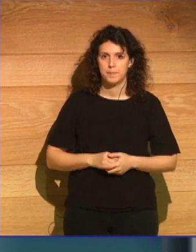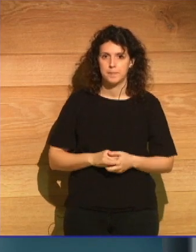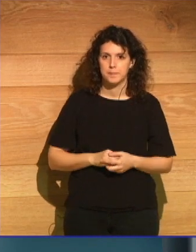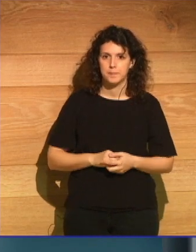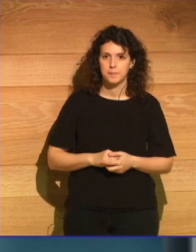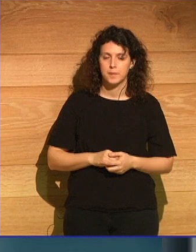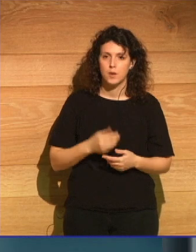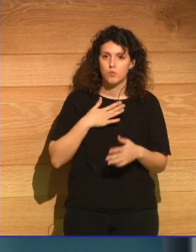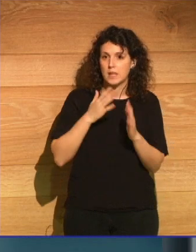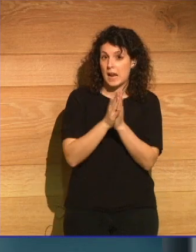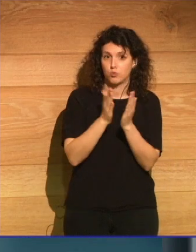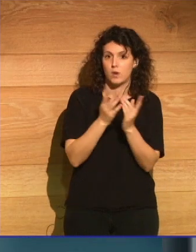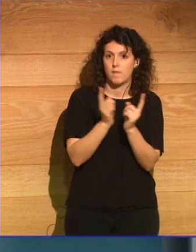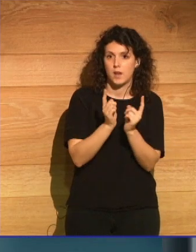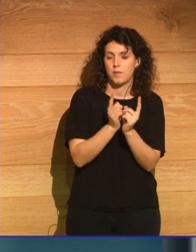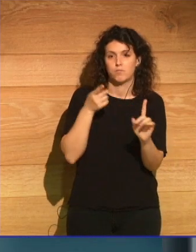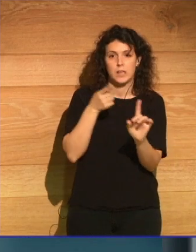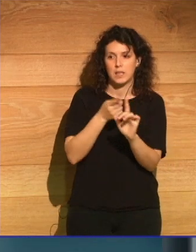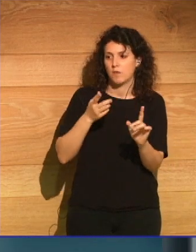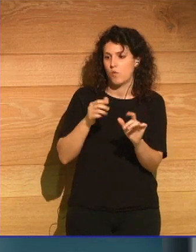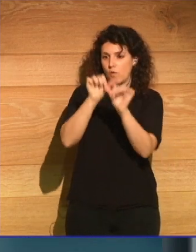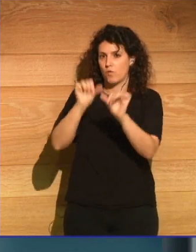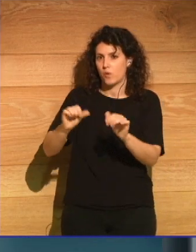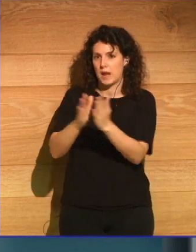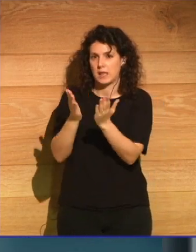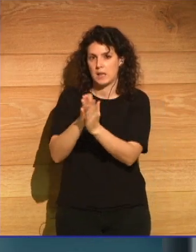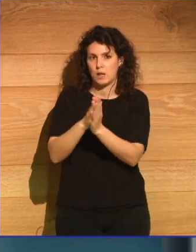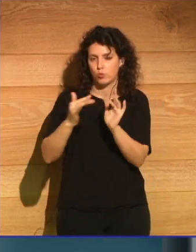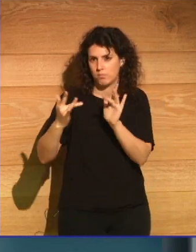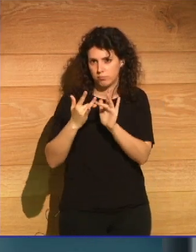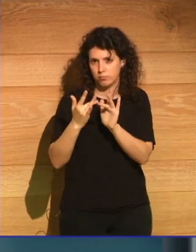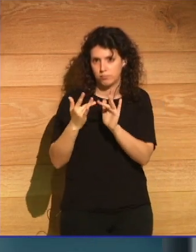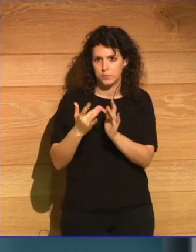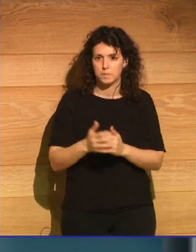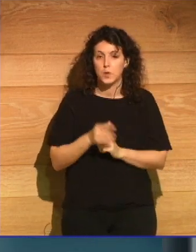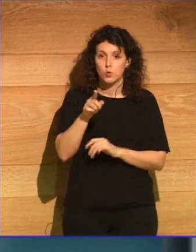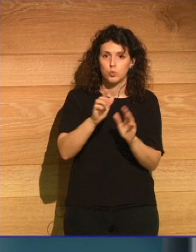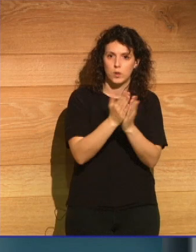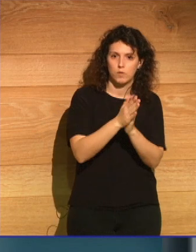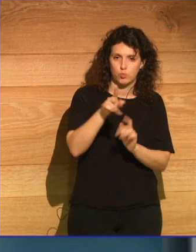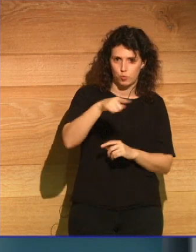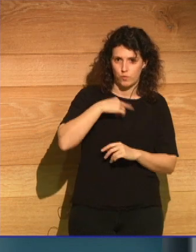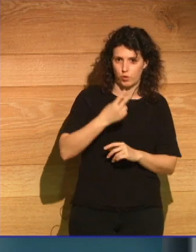que es nuestra manera de acercarnos a la literatura. David, tu libro, tu voz.